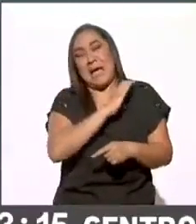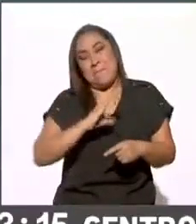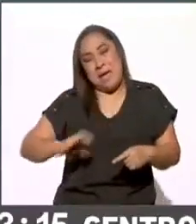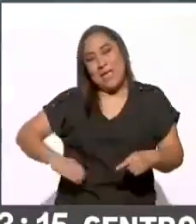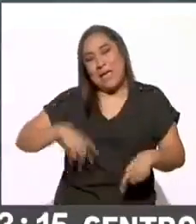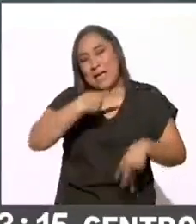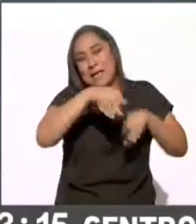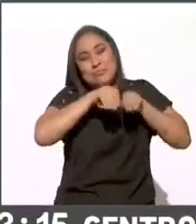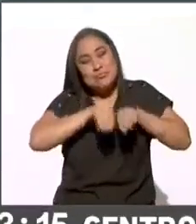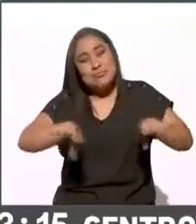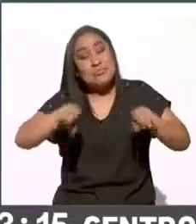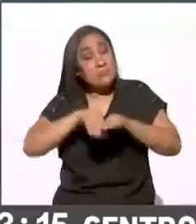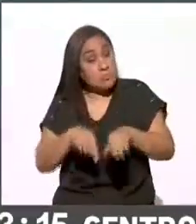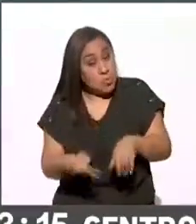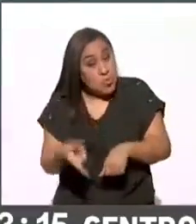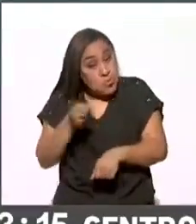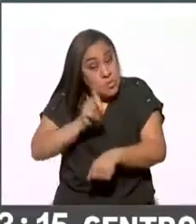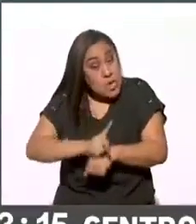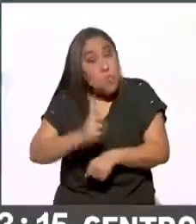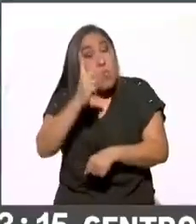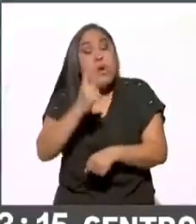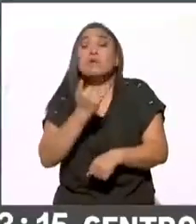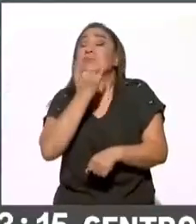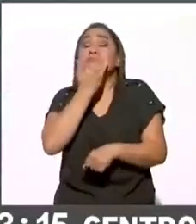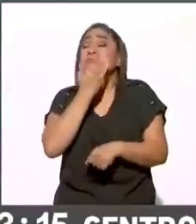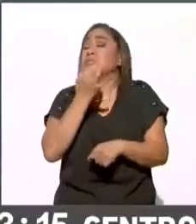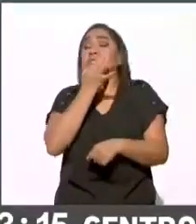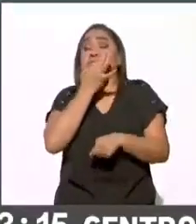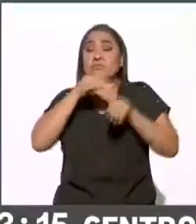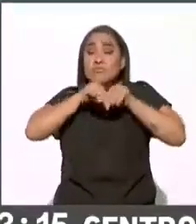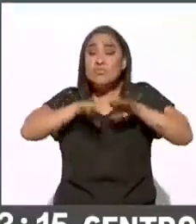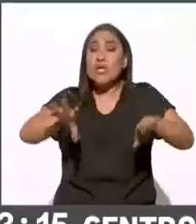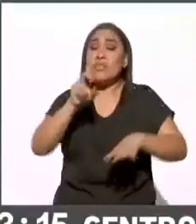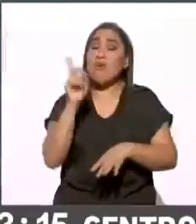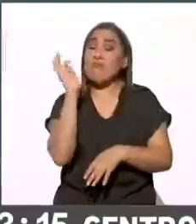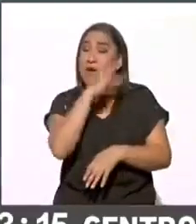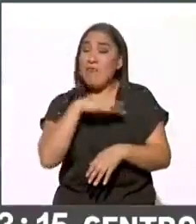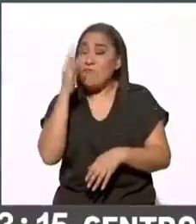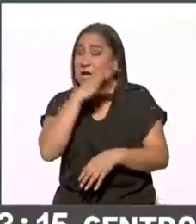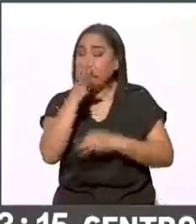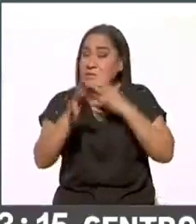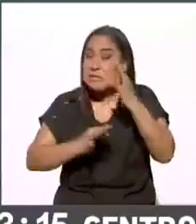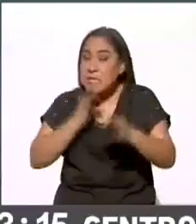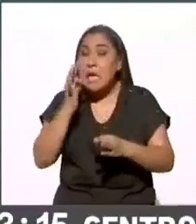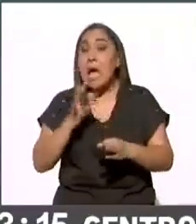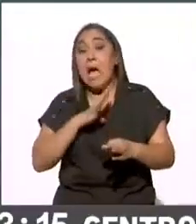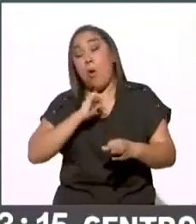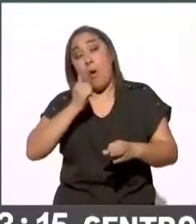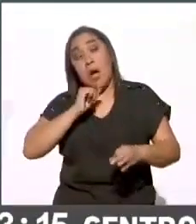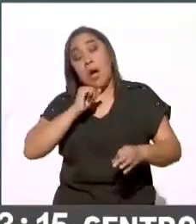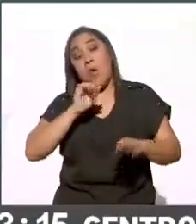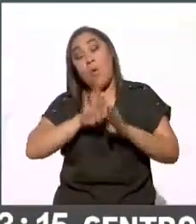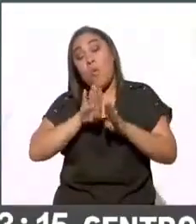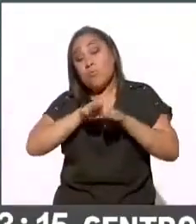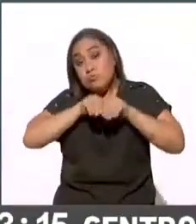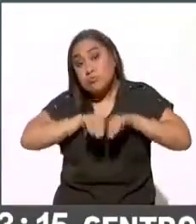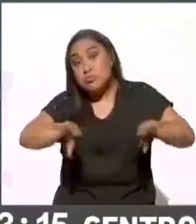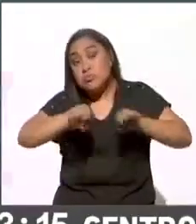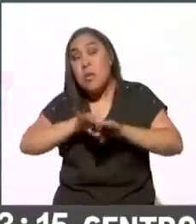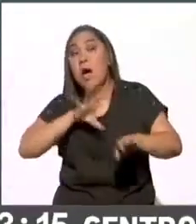Y entonces para ser un solo día es muchísimo, además de estos mensajes con supuestos actos de violencia, lo que